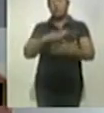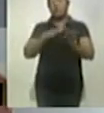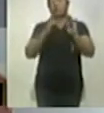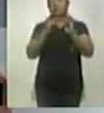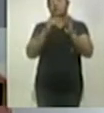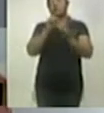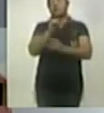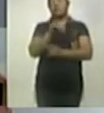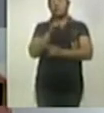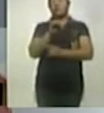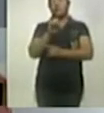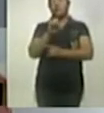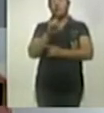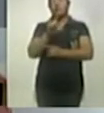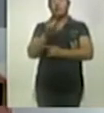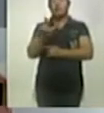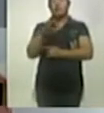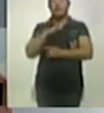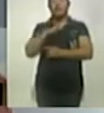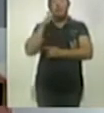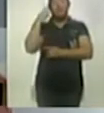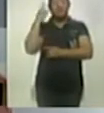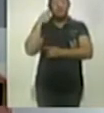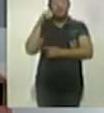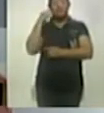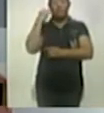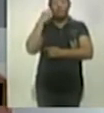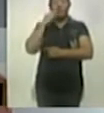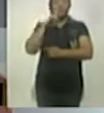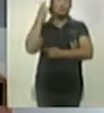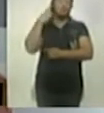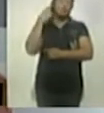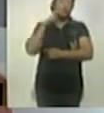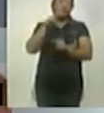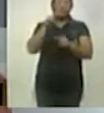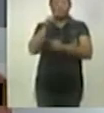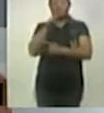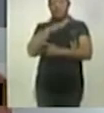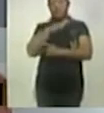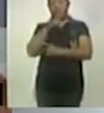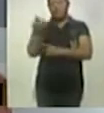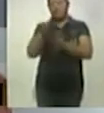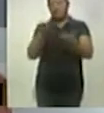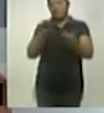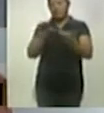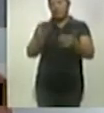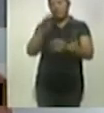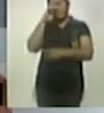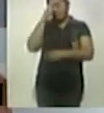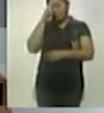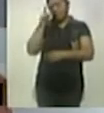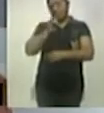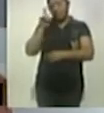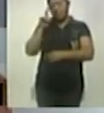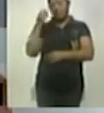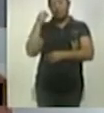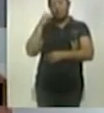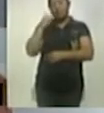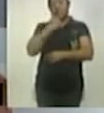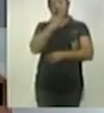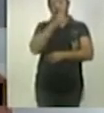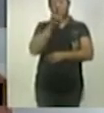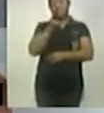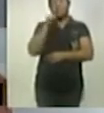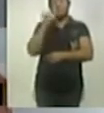reportero de la Coordinación Oaxaqueña de Radio y Televisión, quien nos tiene detalles porque recordemos que el epicentro de este sismo de magnitud siete punto cinco